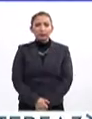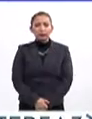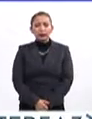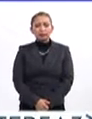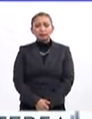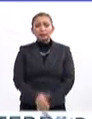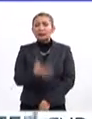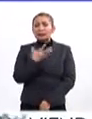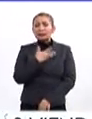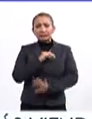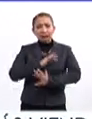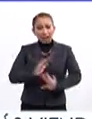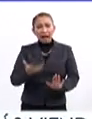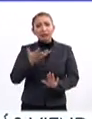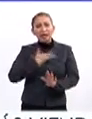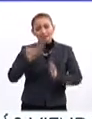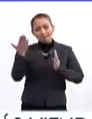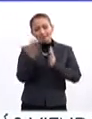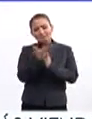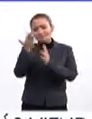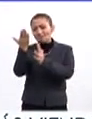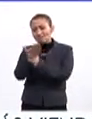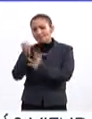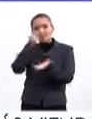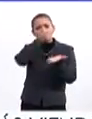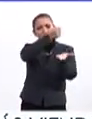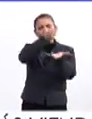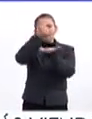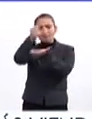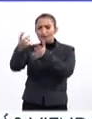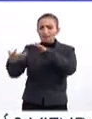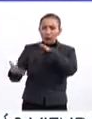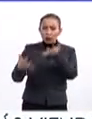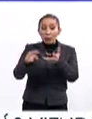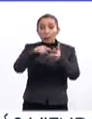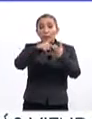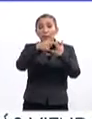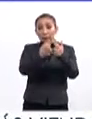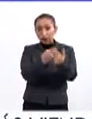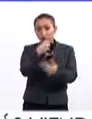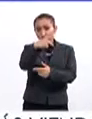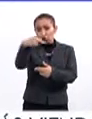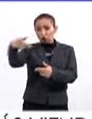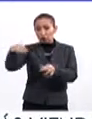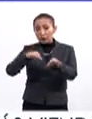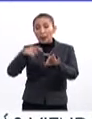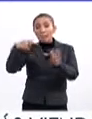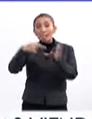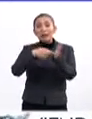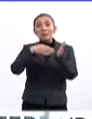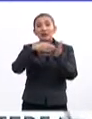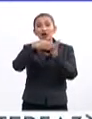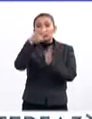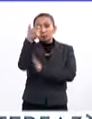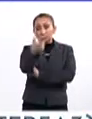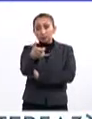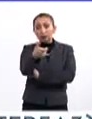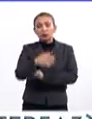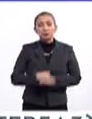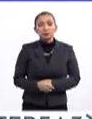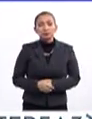tienen ya un presupuesto estimado de inicio de mil millones de pesos,